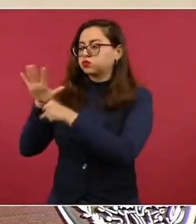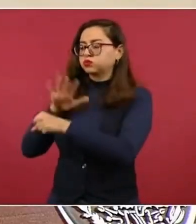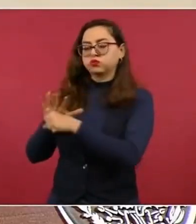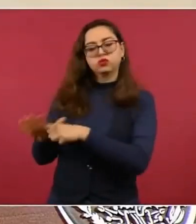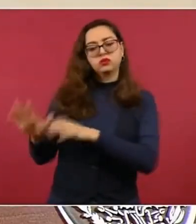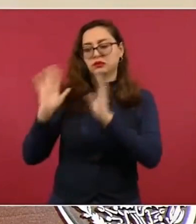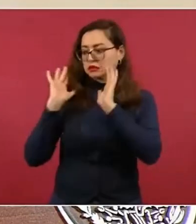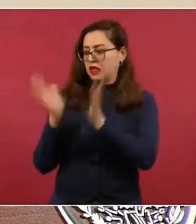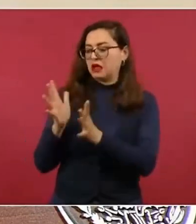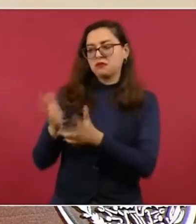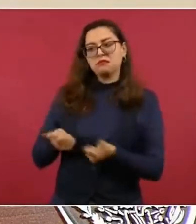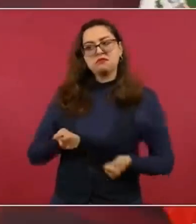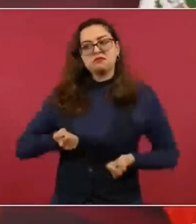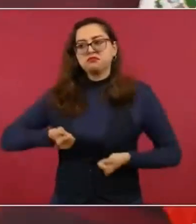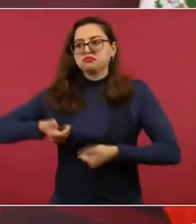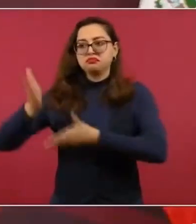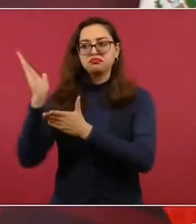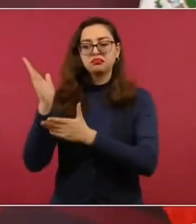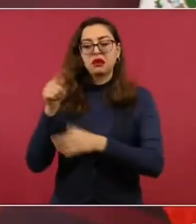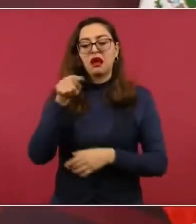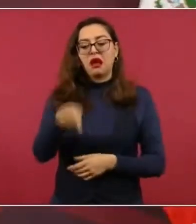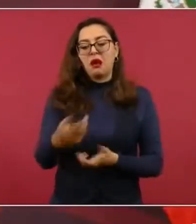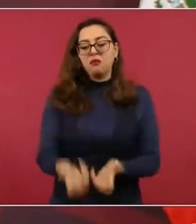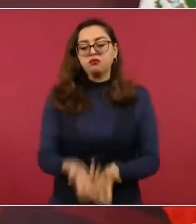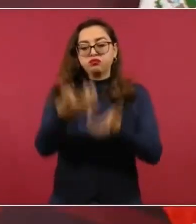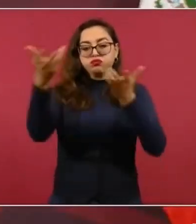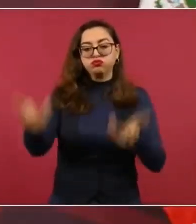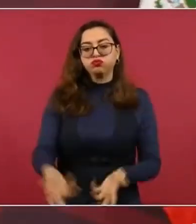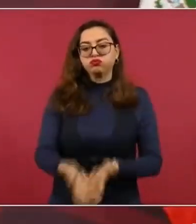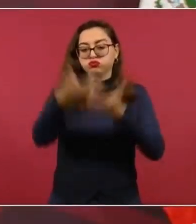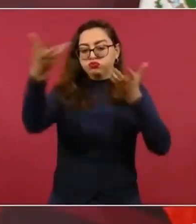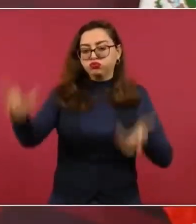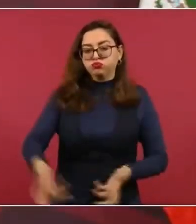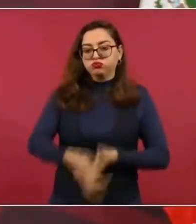parte y le dejamos una alberca,